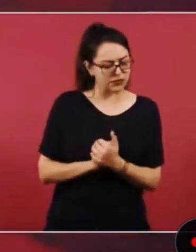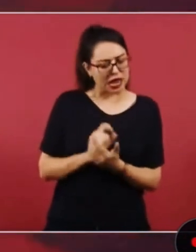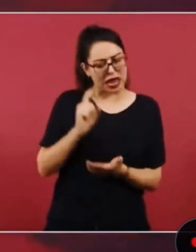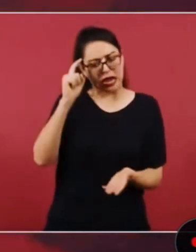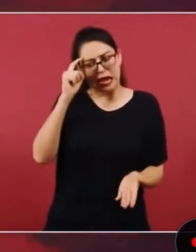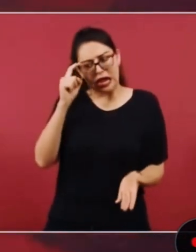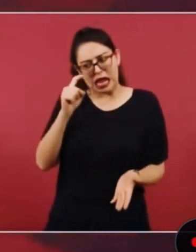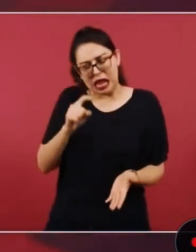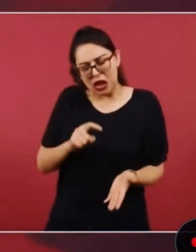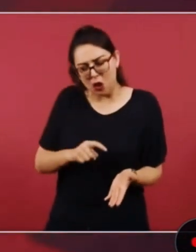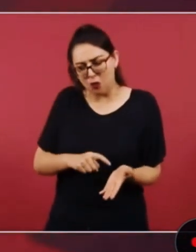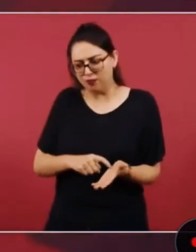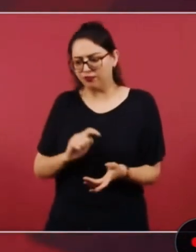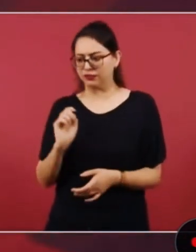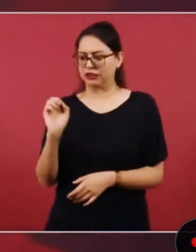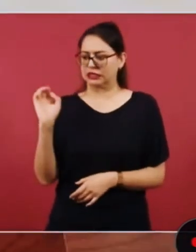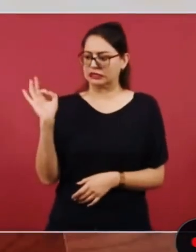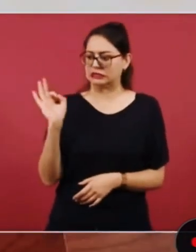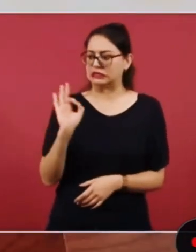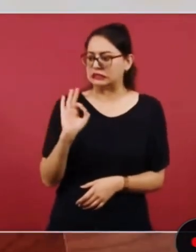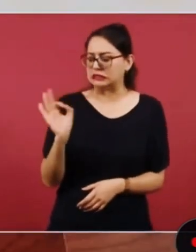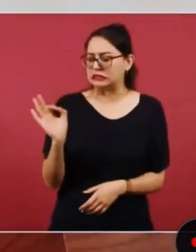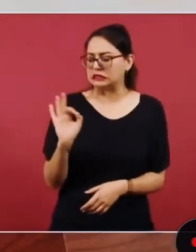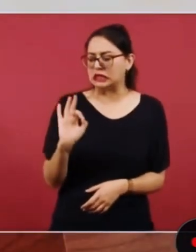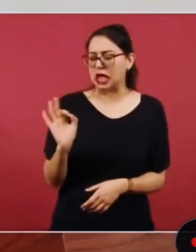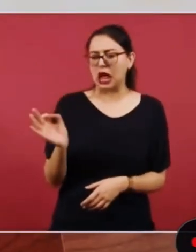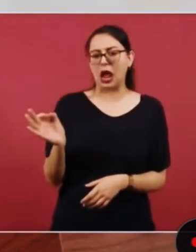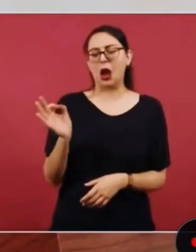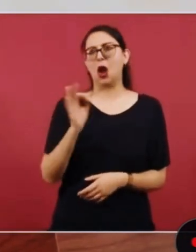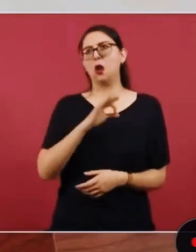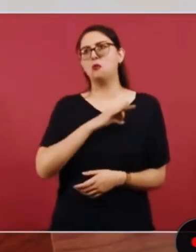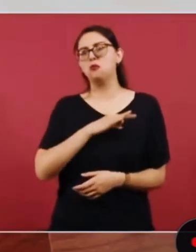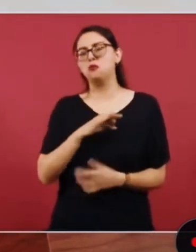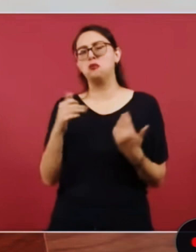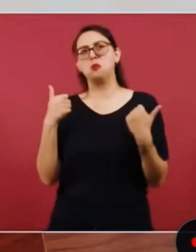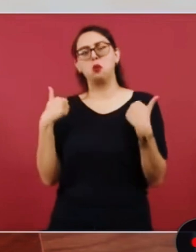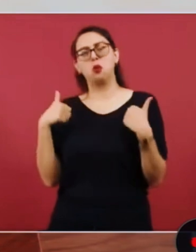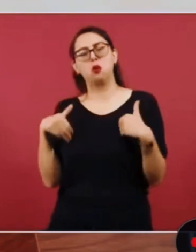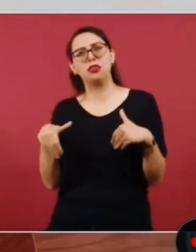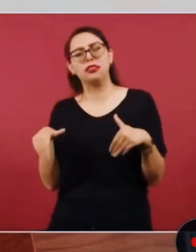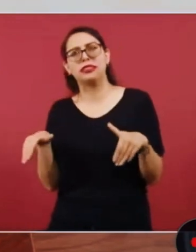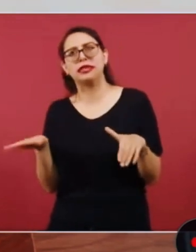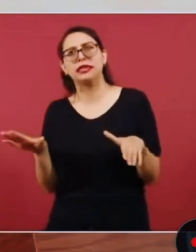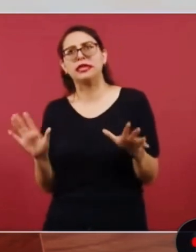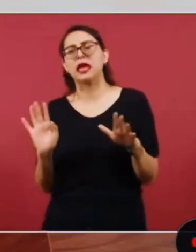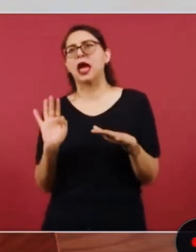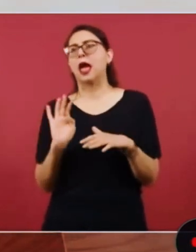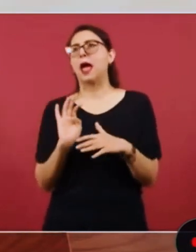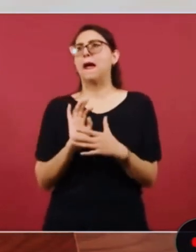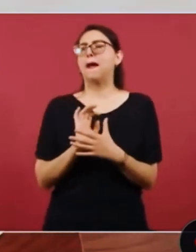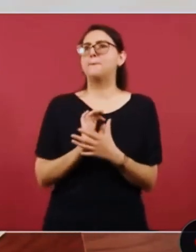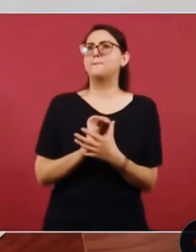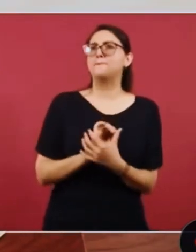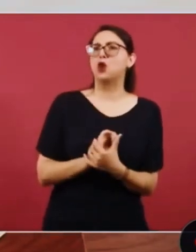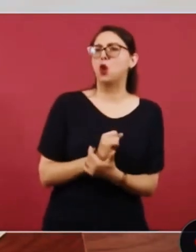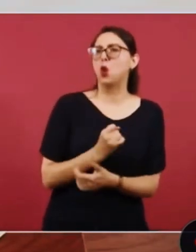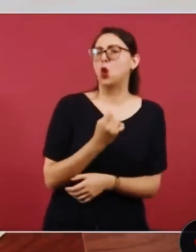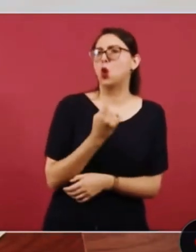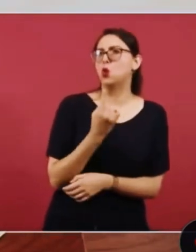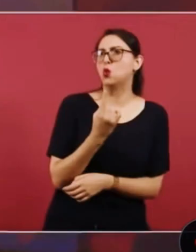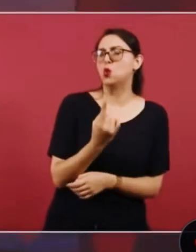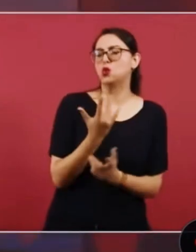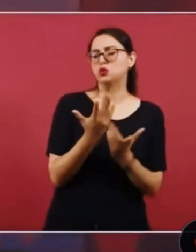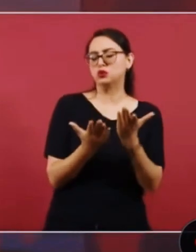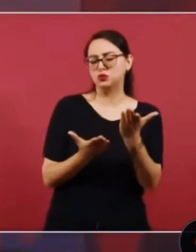llevarse a cabo este referéndum este plebiscito sin embargo